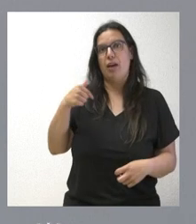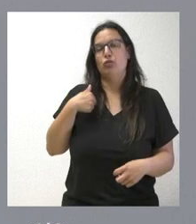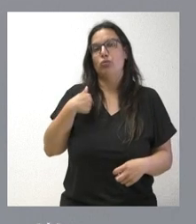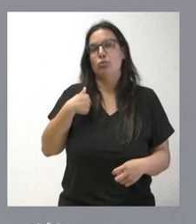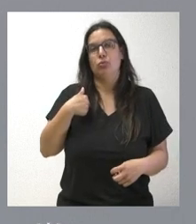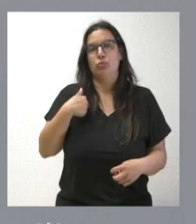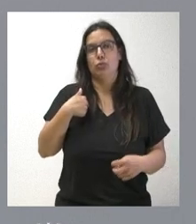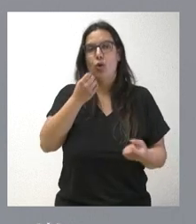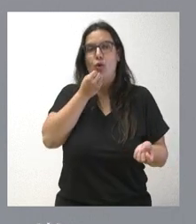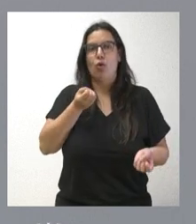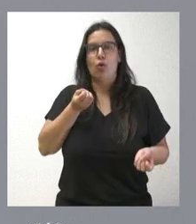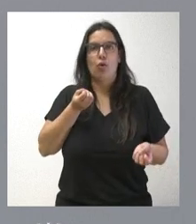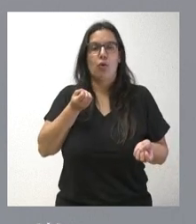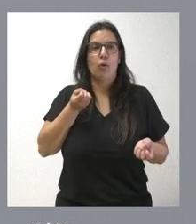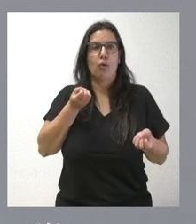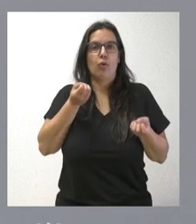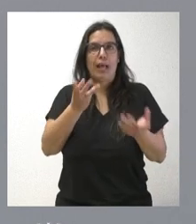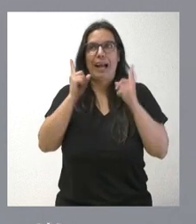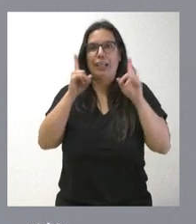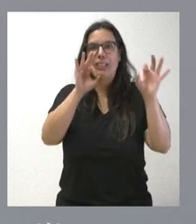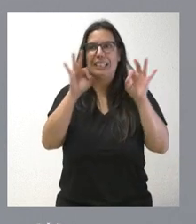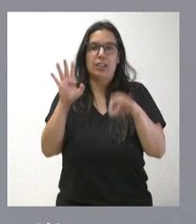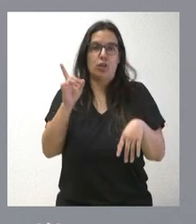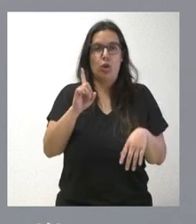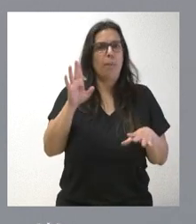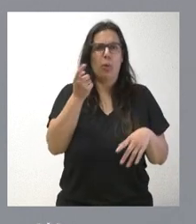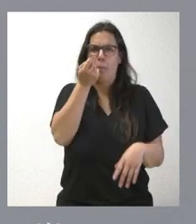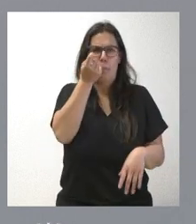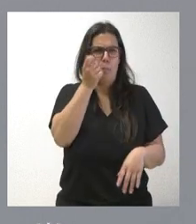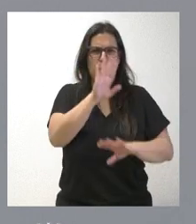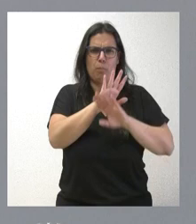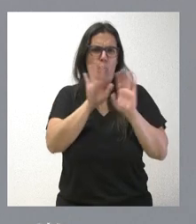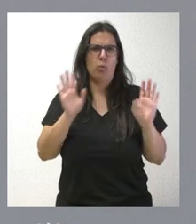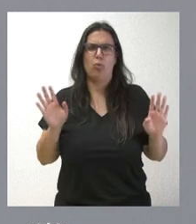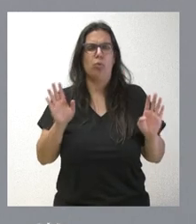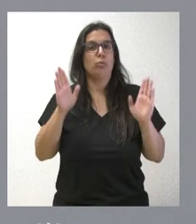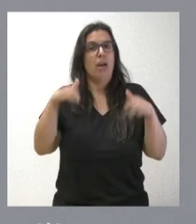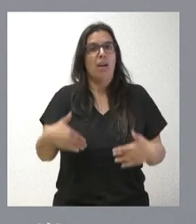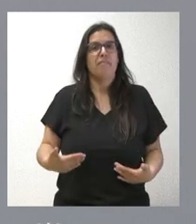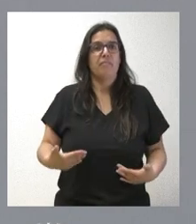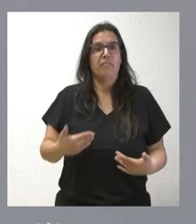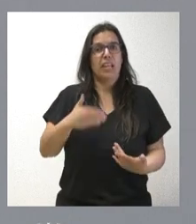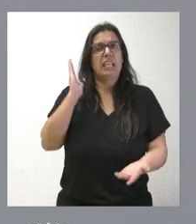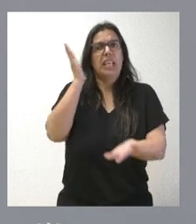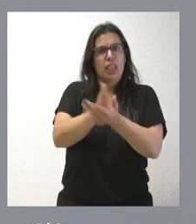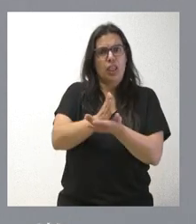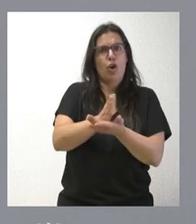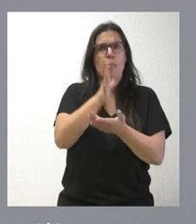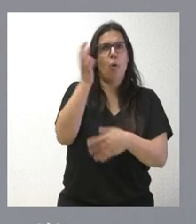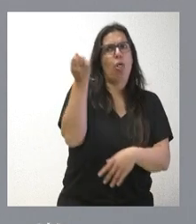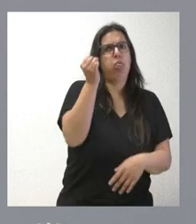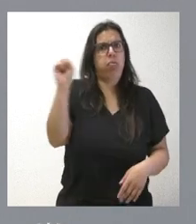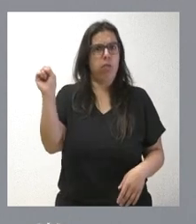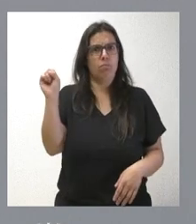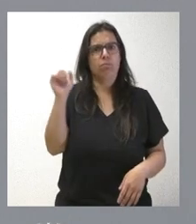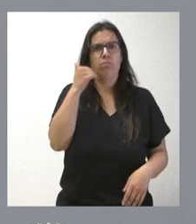de darles casos concretos. Pero sí que son muy pocos los que, al final, acaban en sanción como consecuencia del incumplimiento de